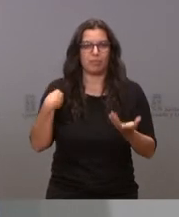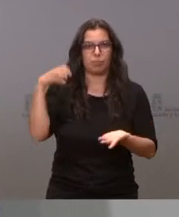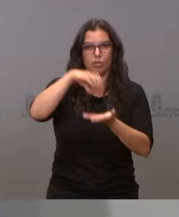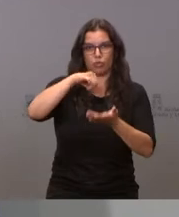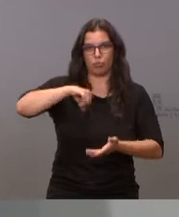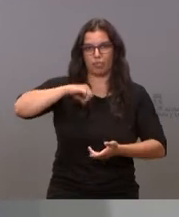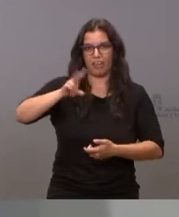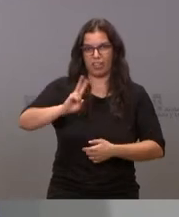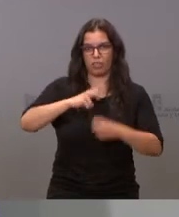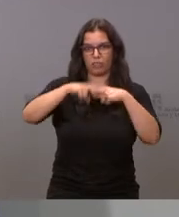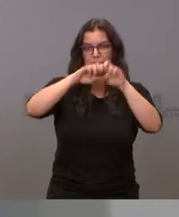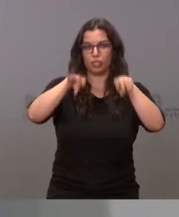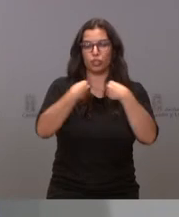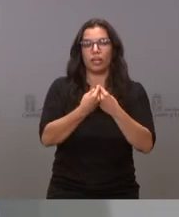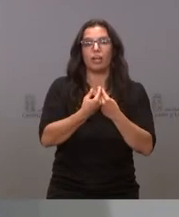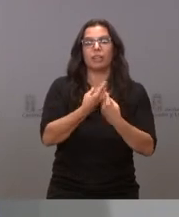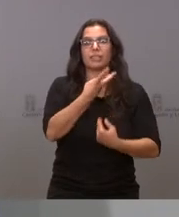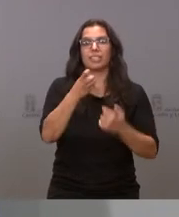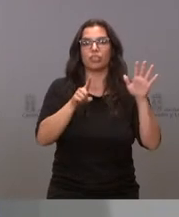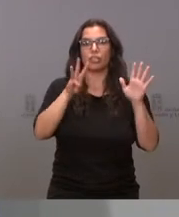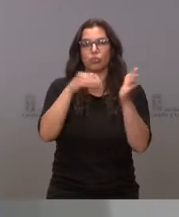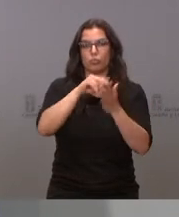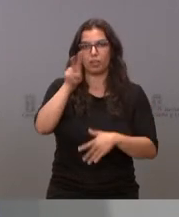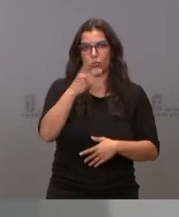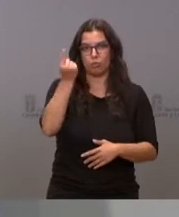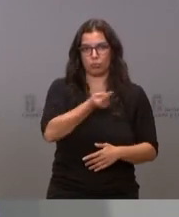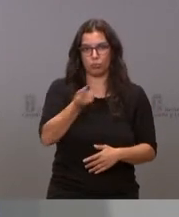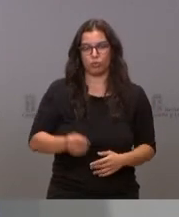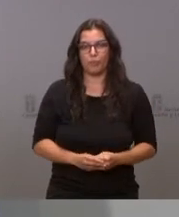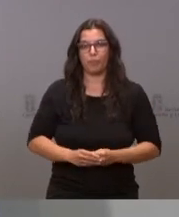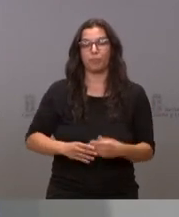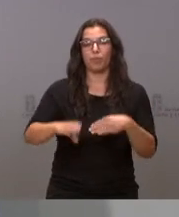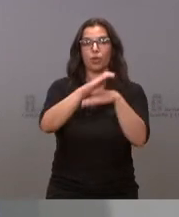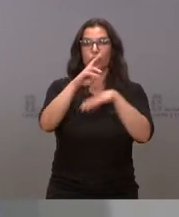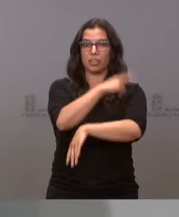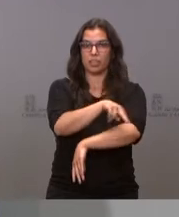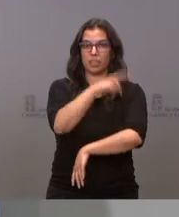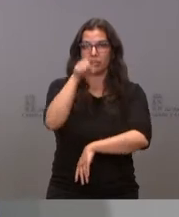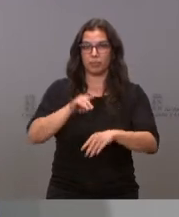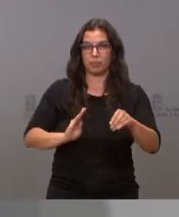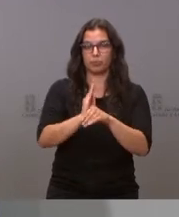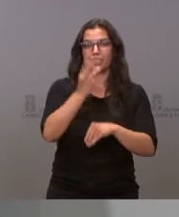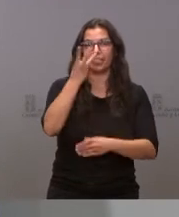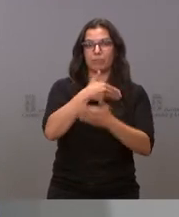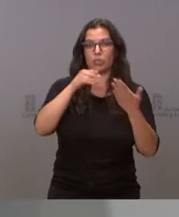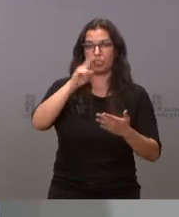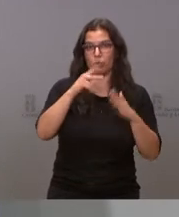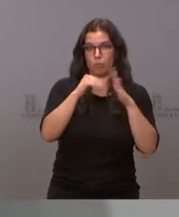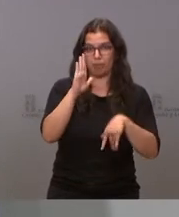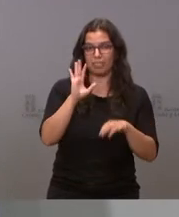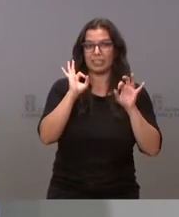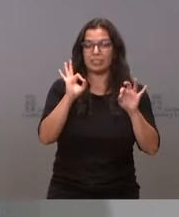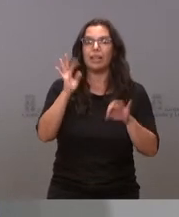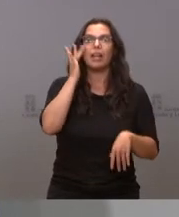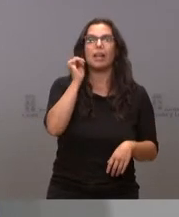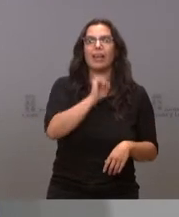Todo ello con un presupuesto de 368.000 euros. La Consejería de Sanidad invierte más de 3 millones de euros en la